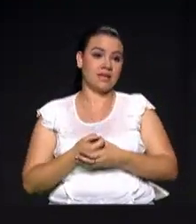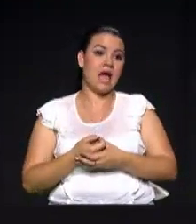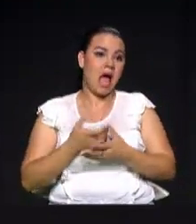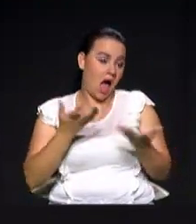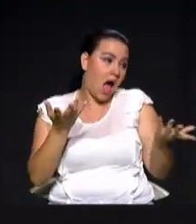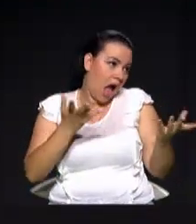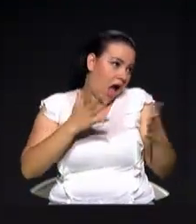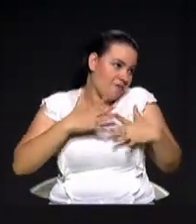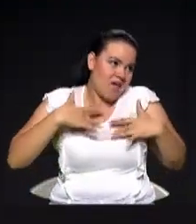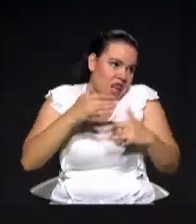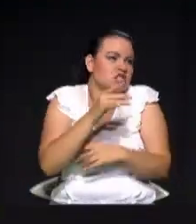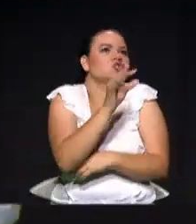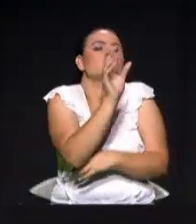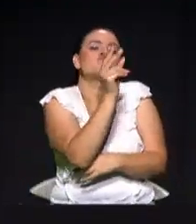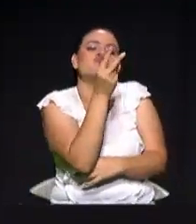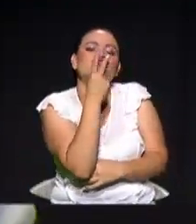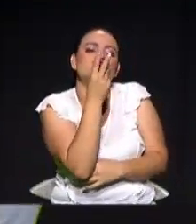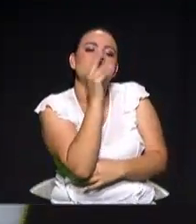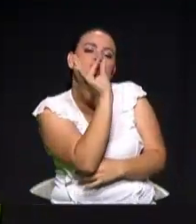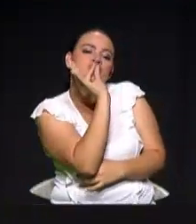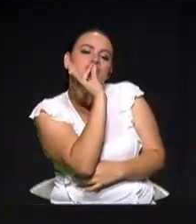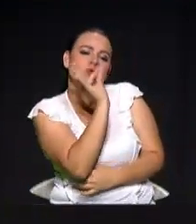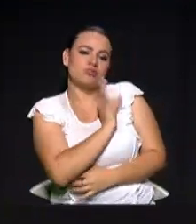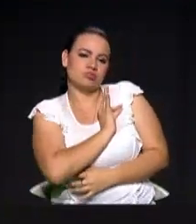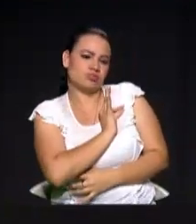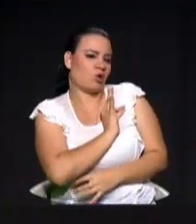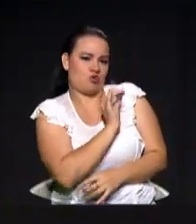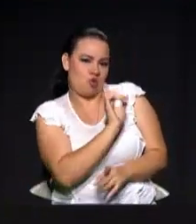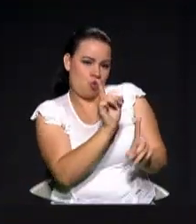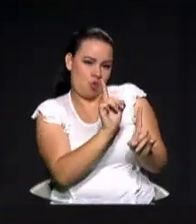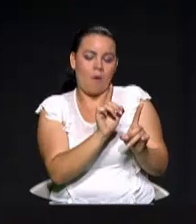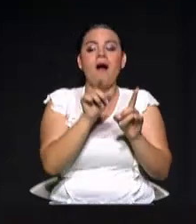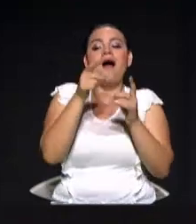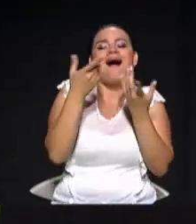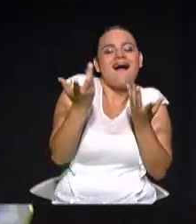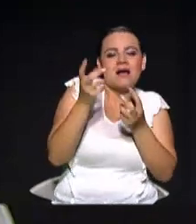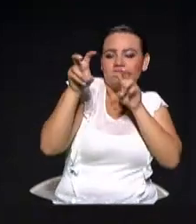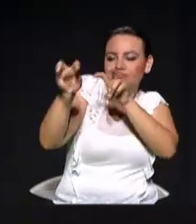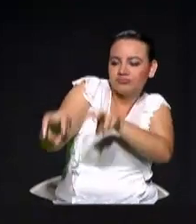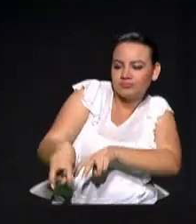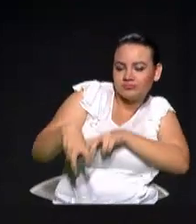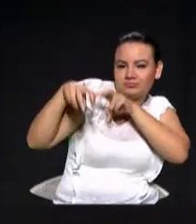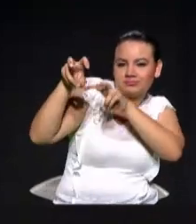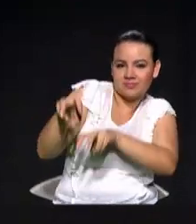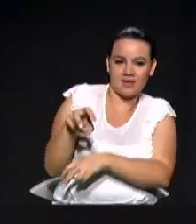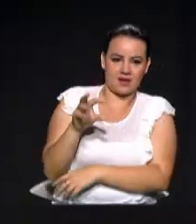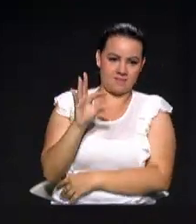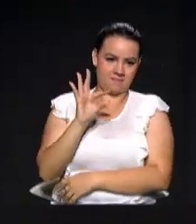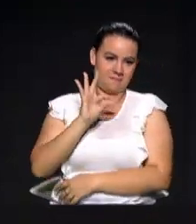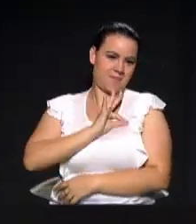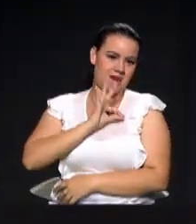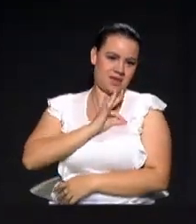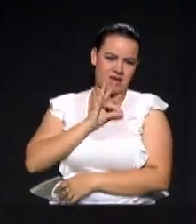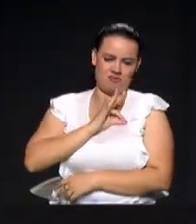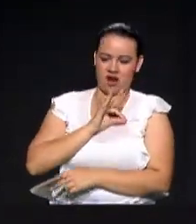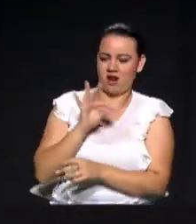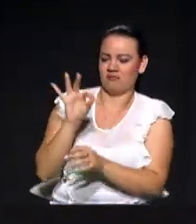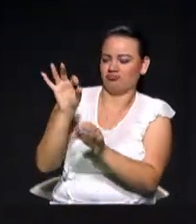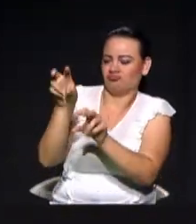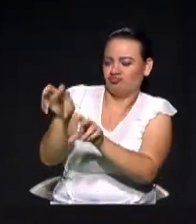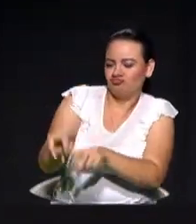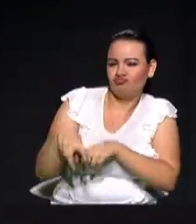que vamos a fumar marihuana. No, vamos a plantar las matas para hacer una industria y para hacer la Medellín